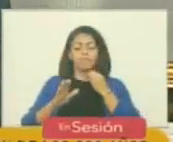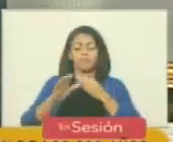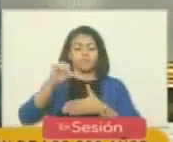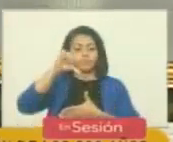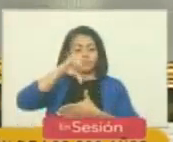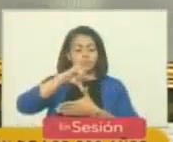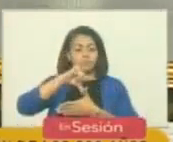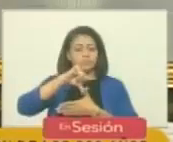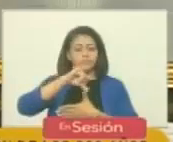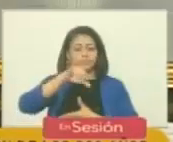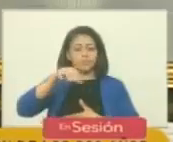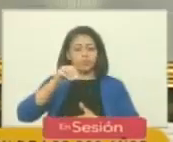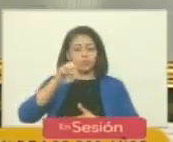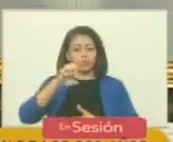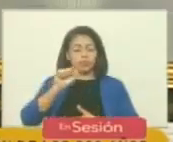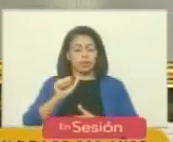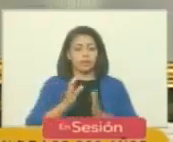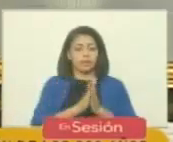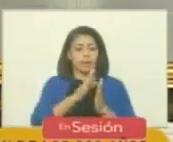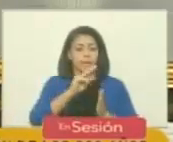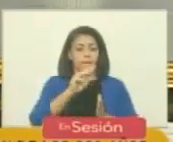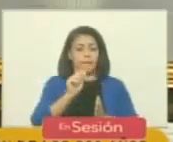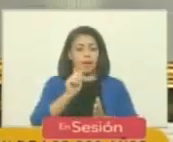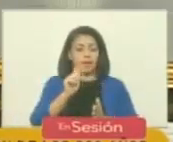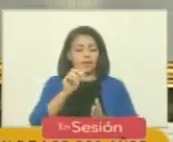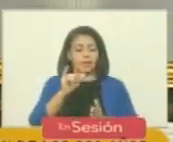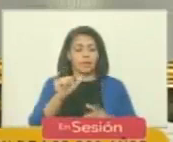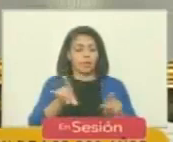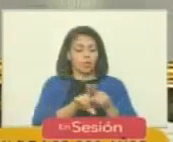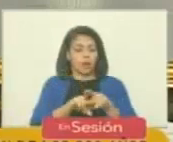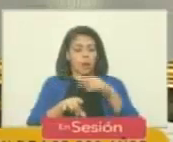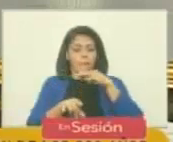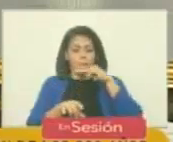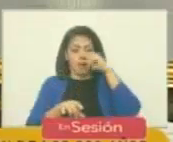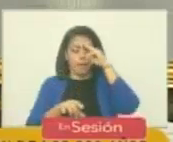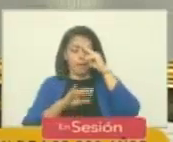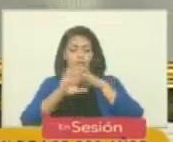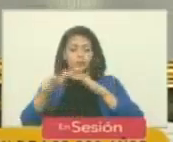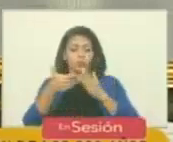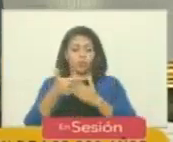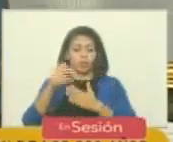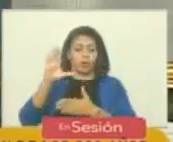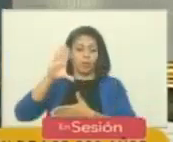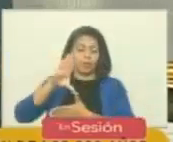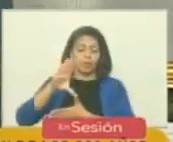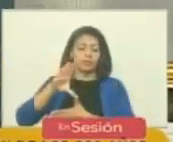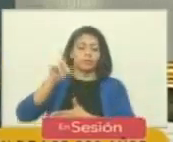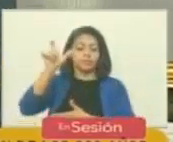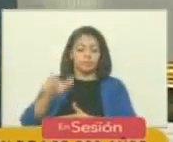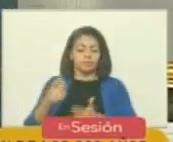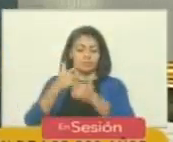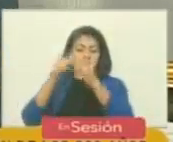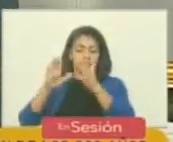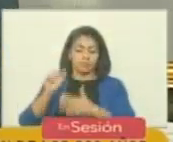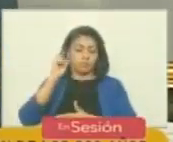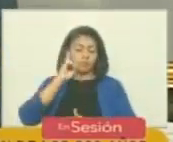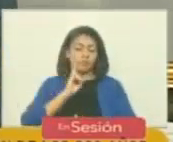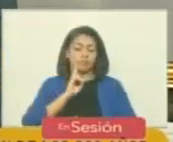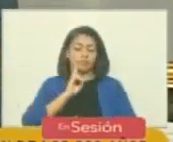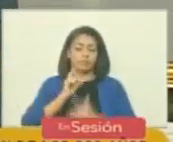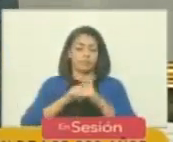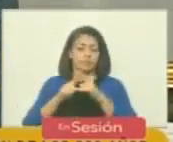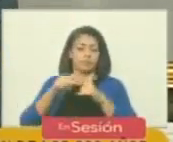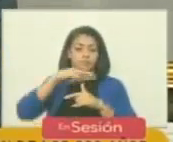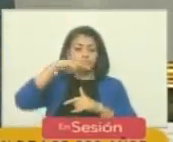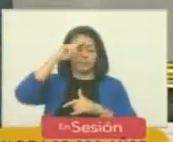Sur José de San Martín que es como un padre también para toda la patria americana y el libertador Simón Bolívar